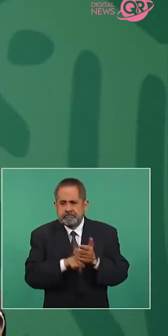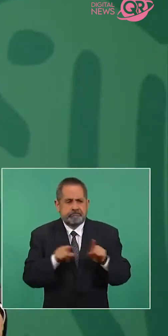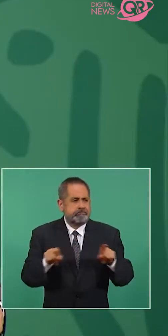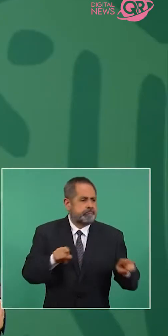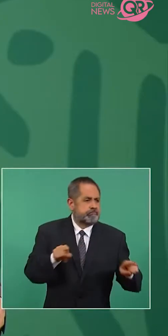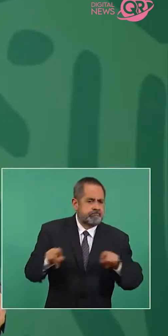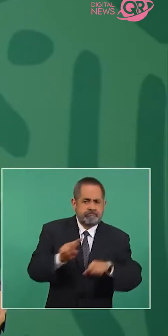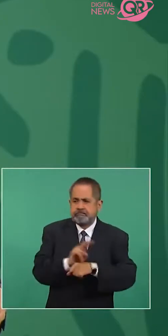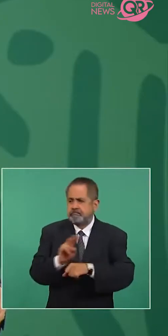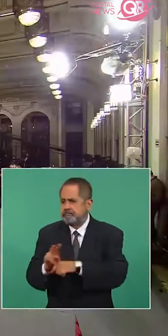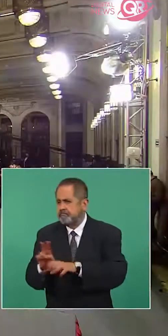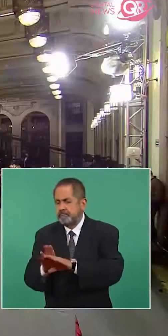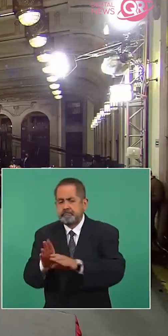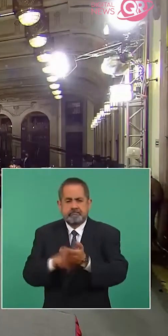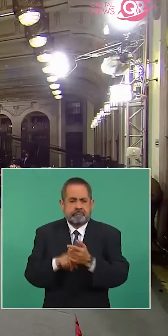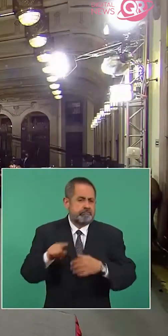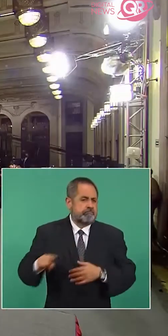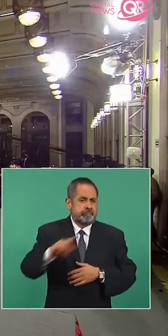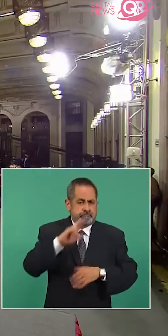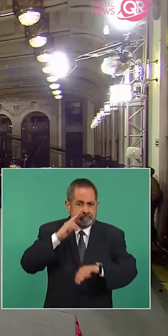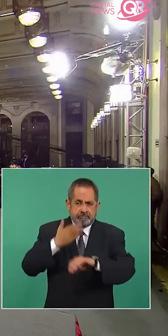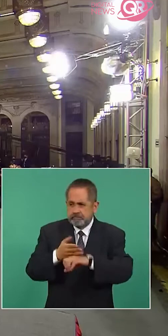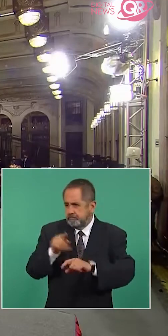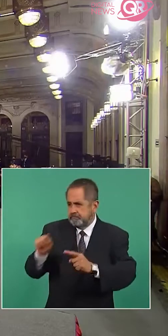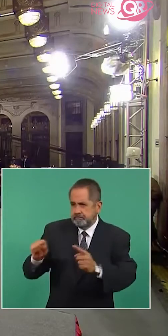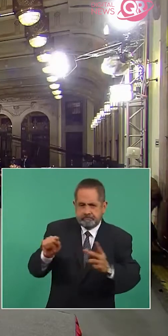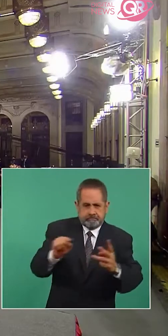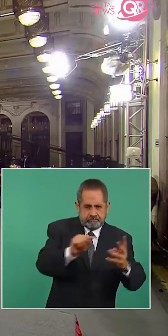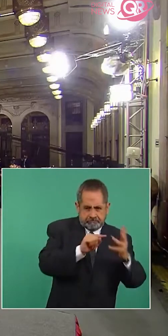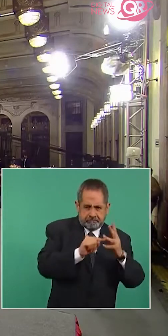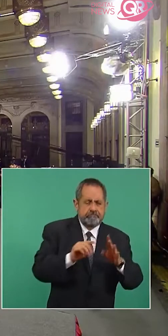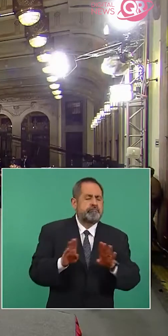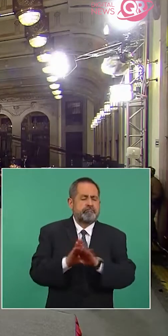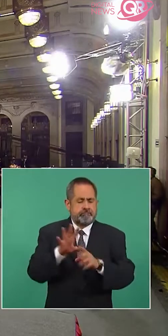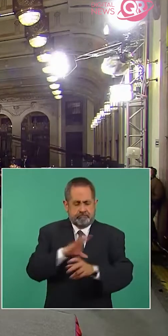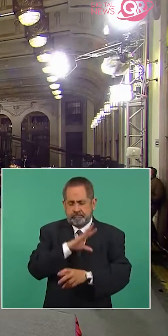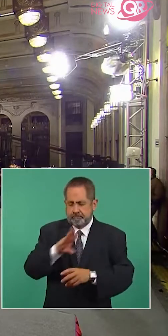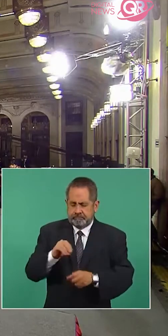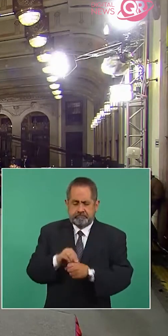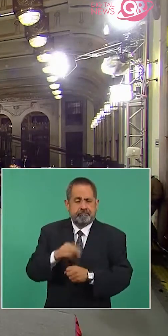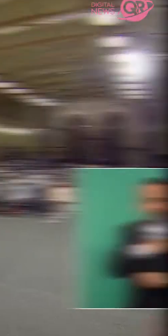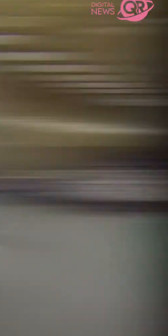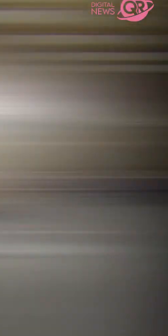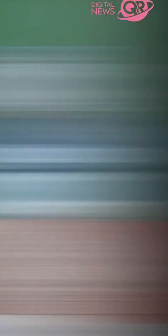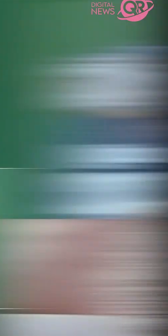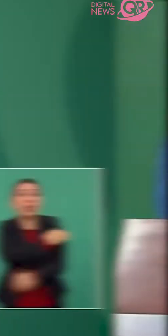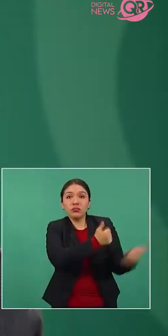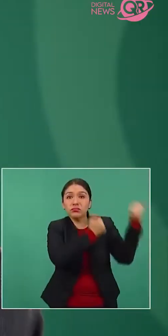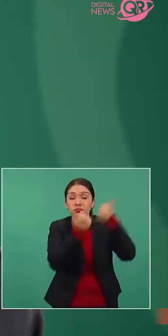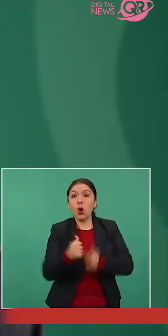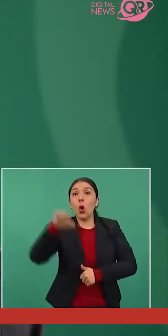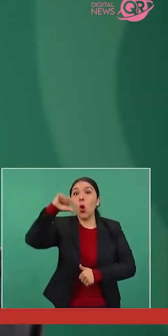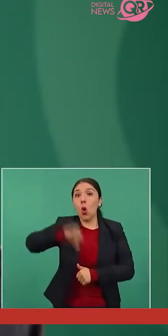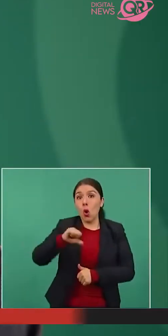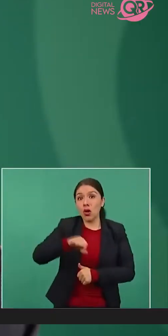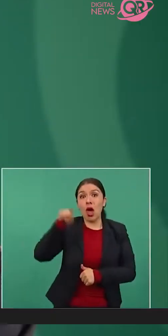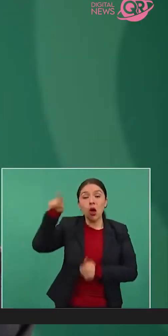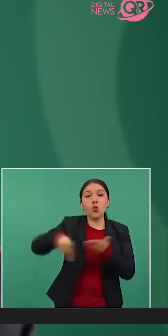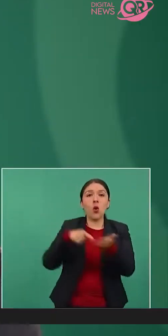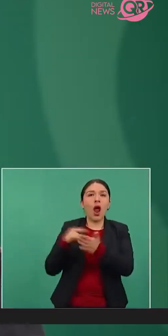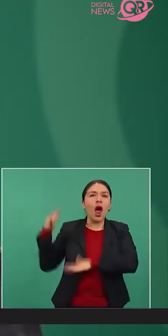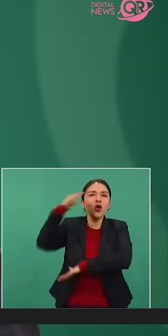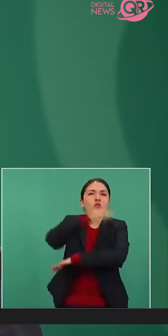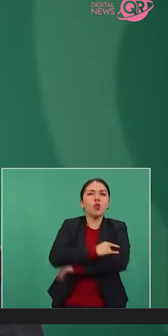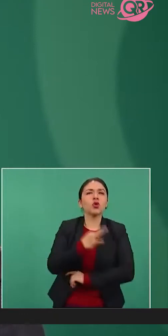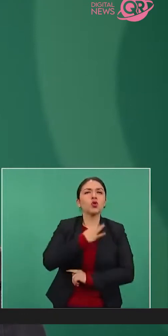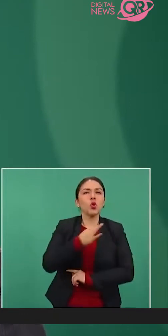eficacia, por lo que enviará una carta, ya que no ha tenido respuesta al llamado que realizó desde su conferencia. El subsecretario Hugo López